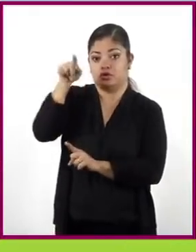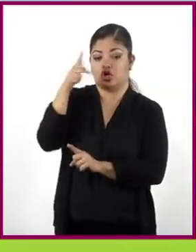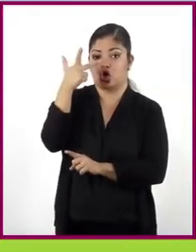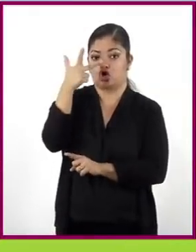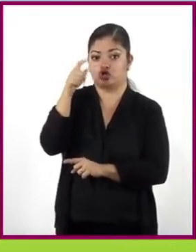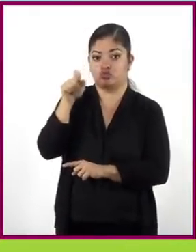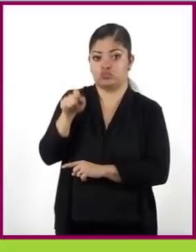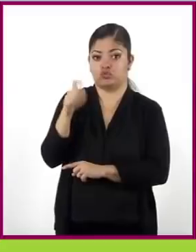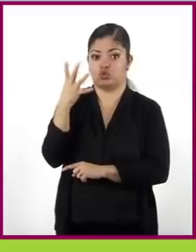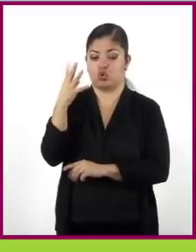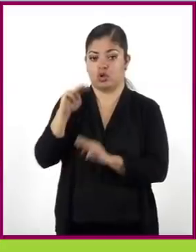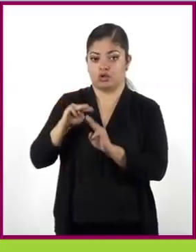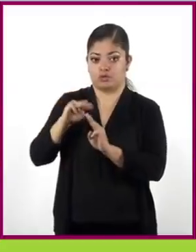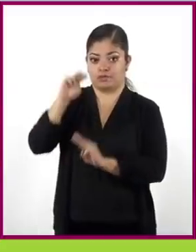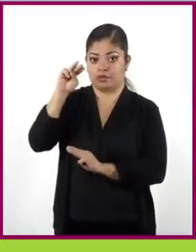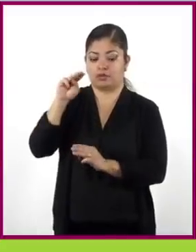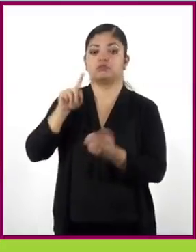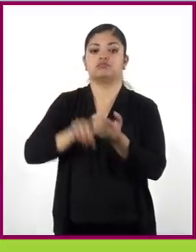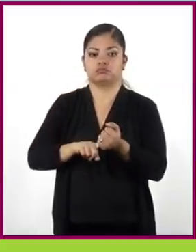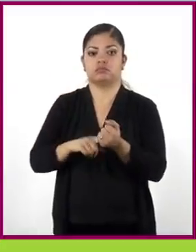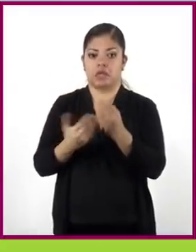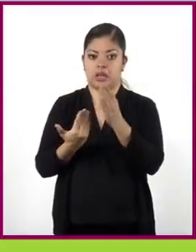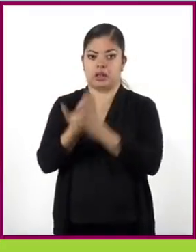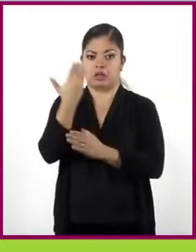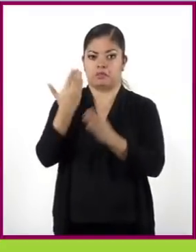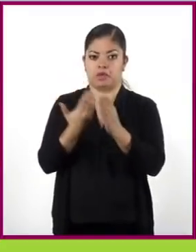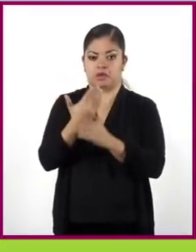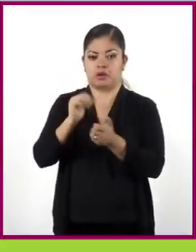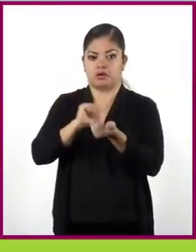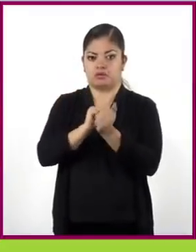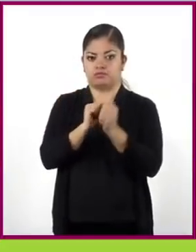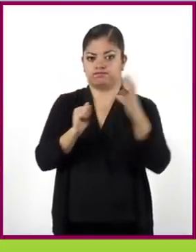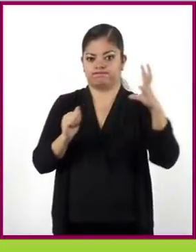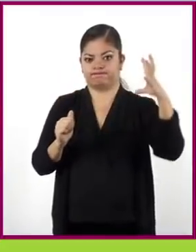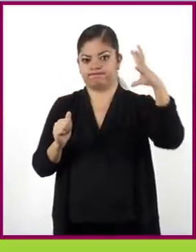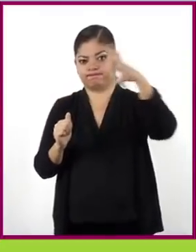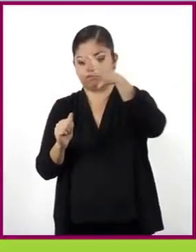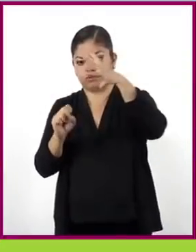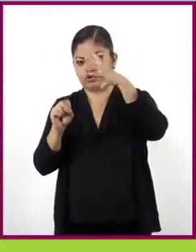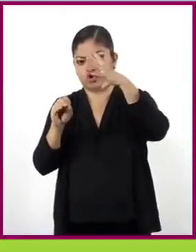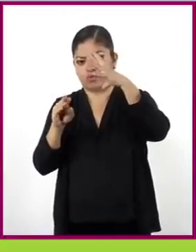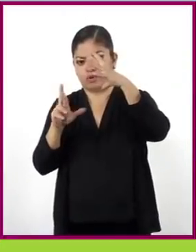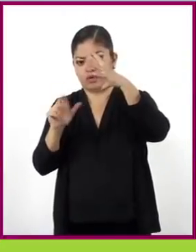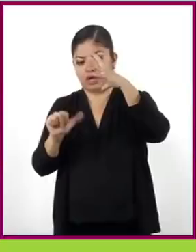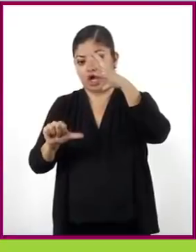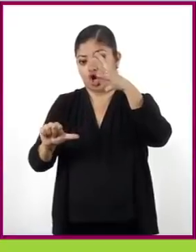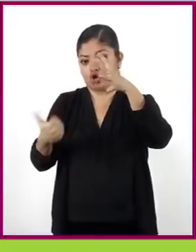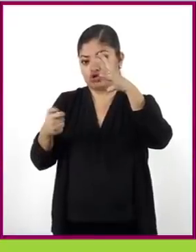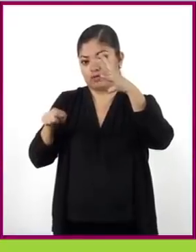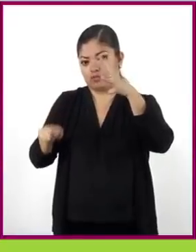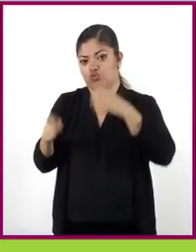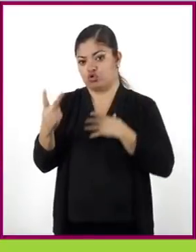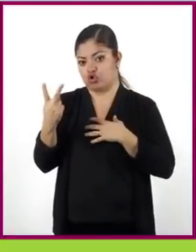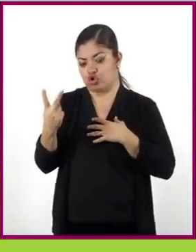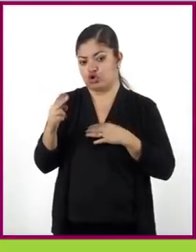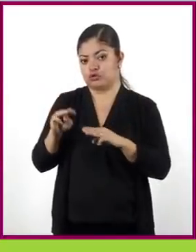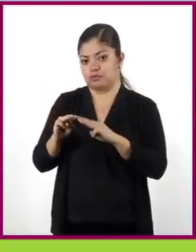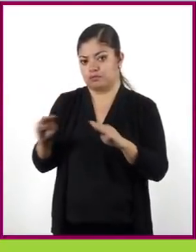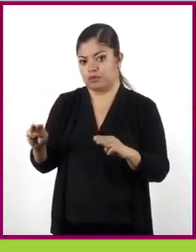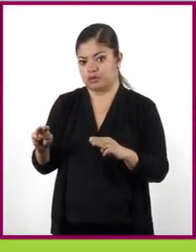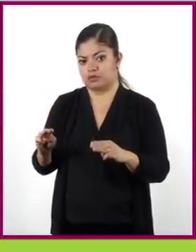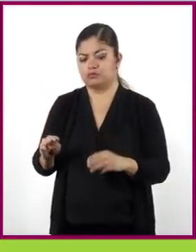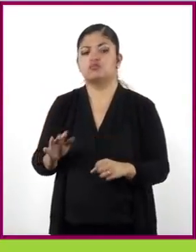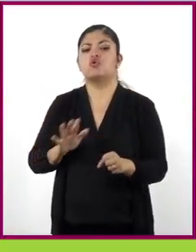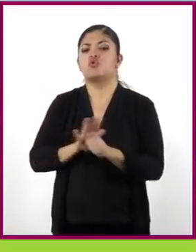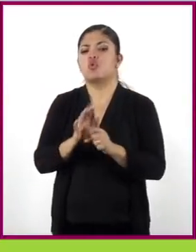metros de altura y, a cierta hora del día, proyecta una sombra de 11.2 metros de longitud. ¿Cuál